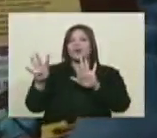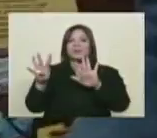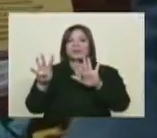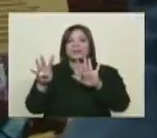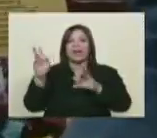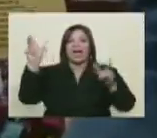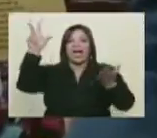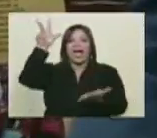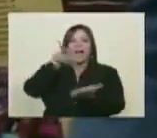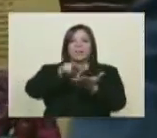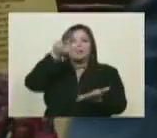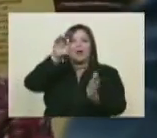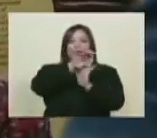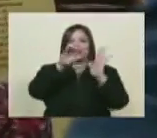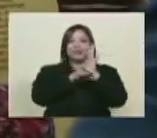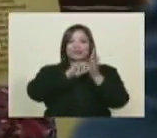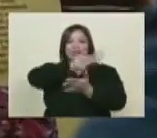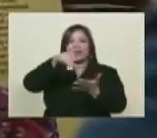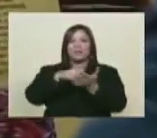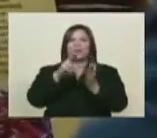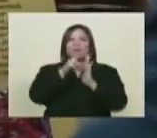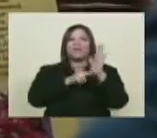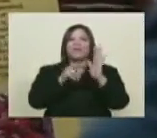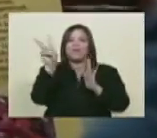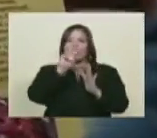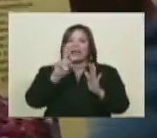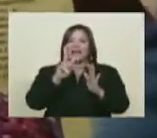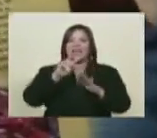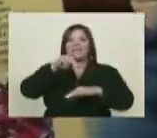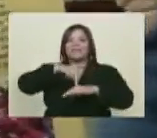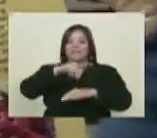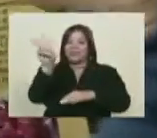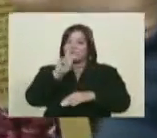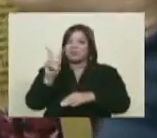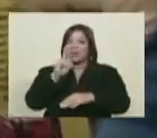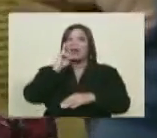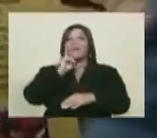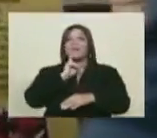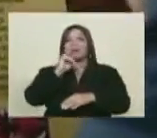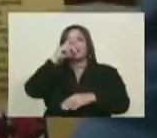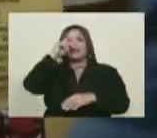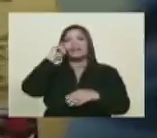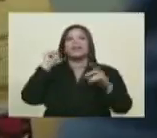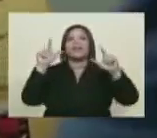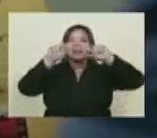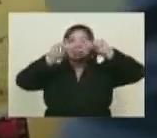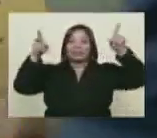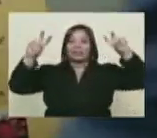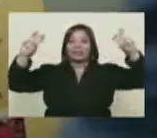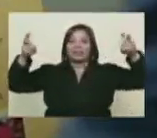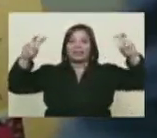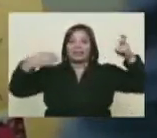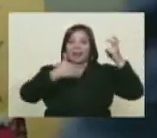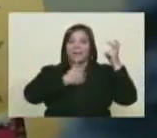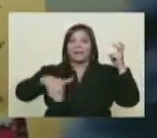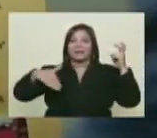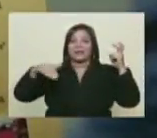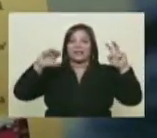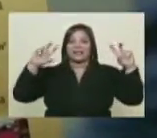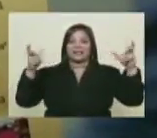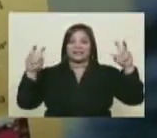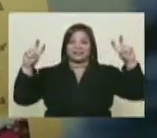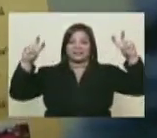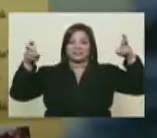aprobación de la Constitución de la República Bolivariana de Venezuela. Por cierto, el titular del correo del presidente, que era el